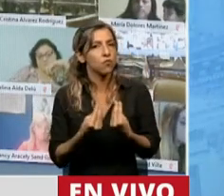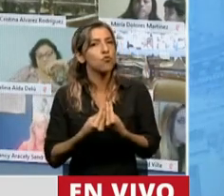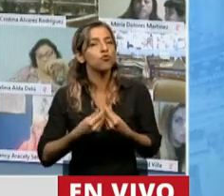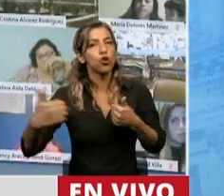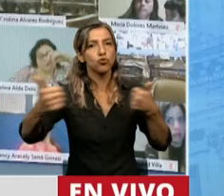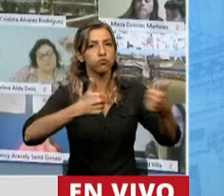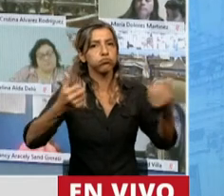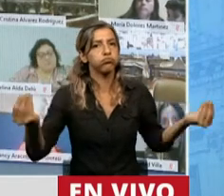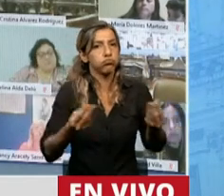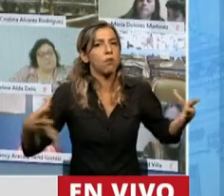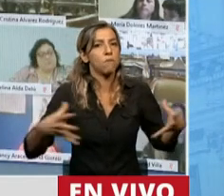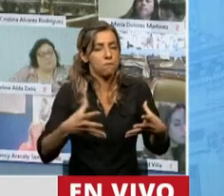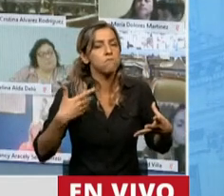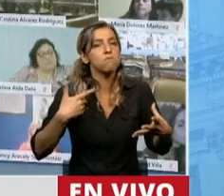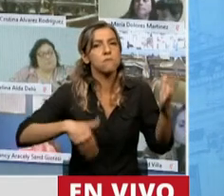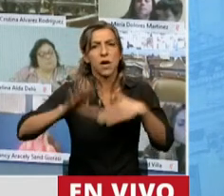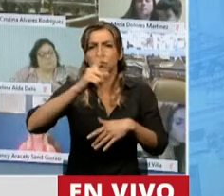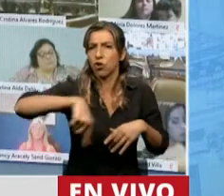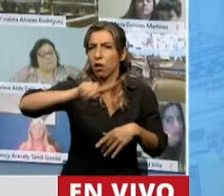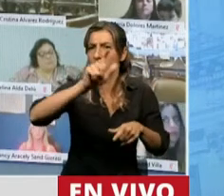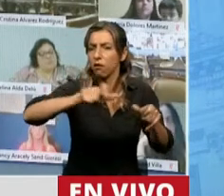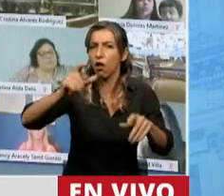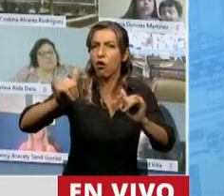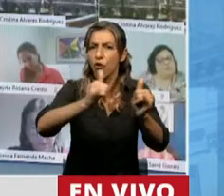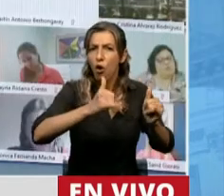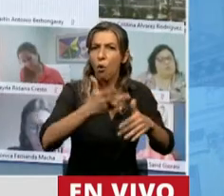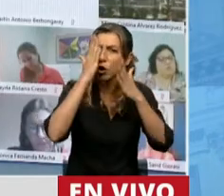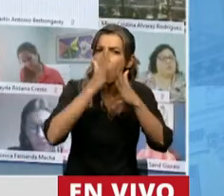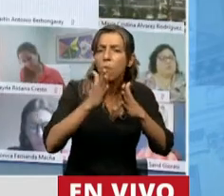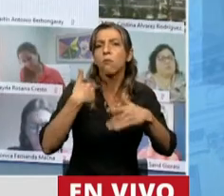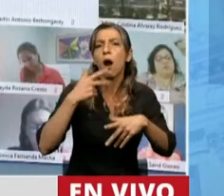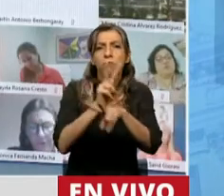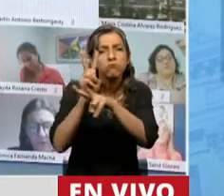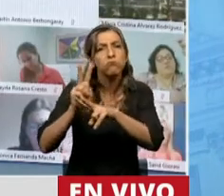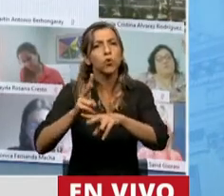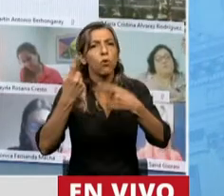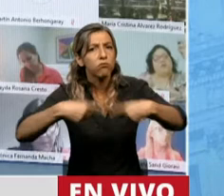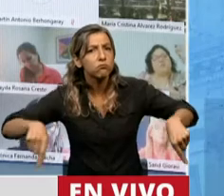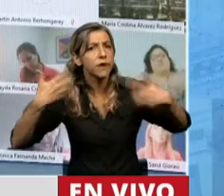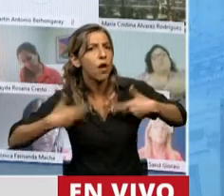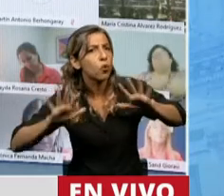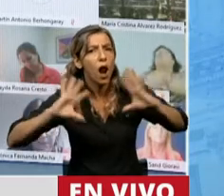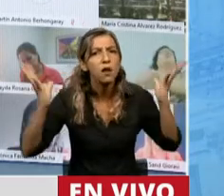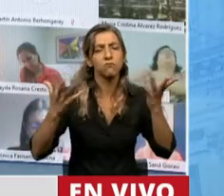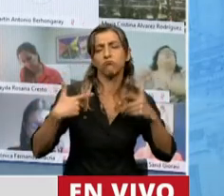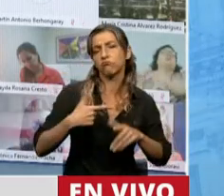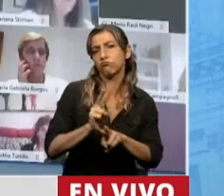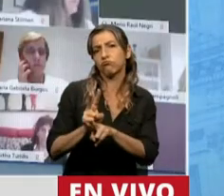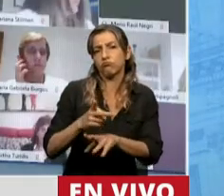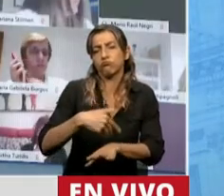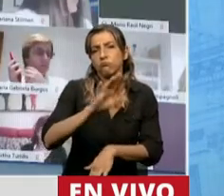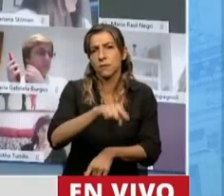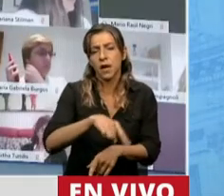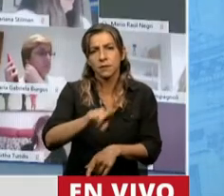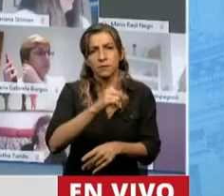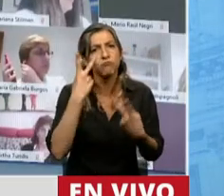de ellos jóvenes comprometidos con la protección del ambiente y la conservación de nuestros recursos naturales. Quiero destacar la